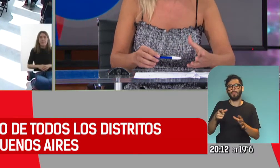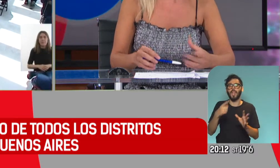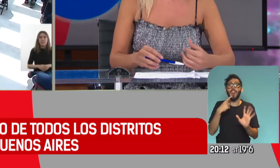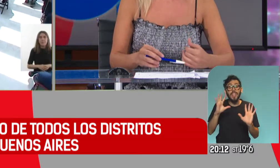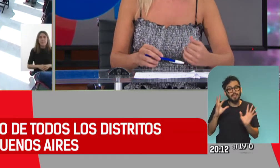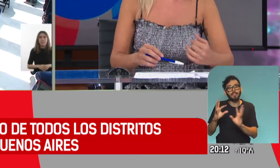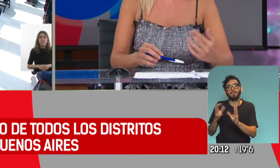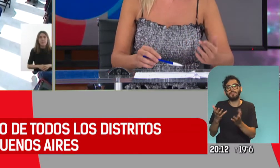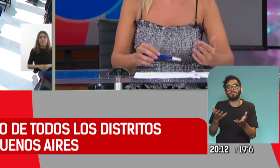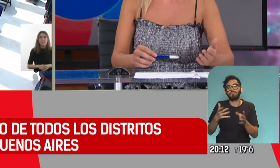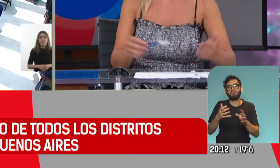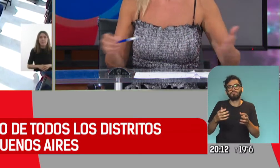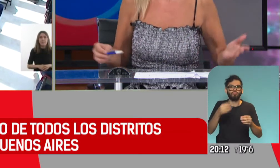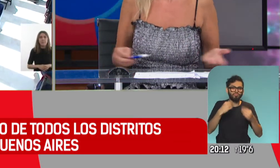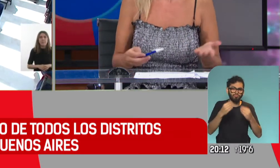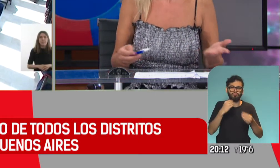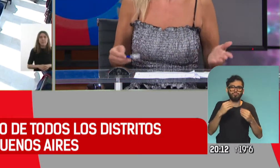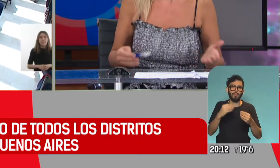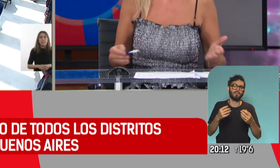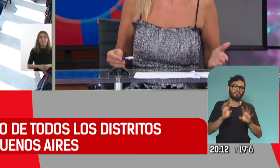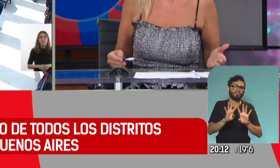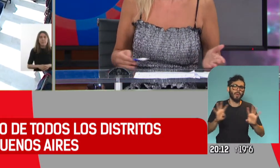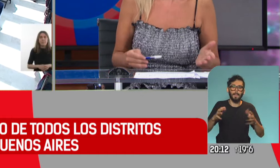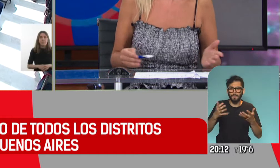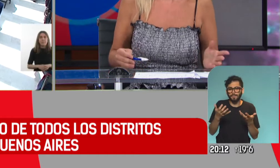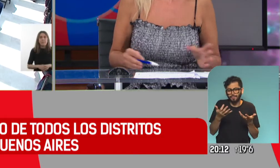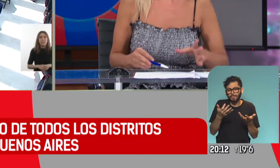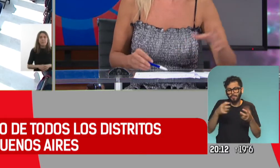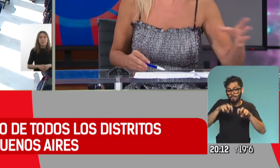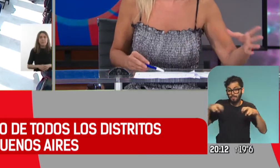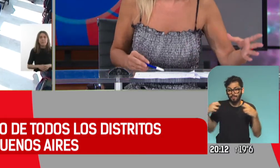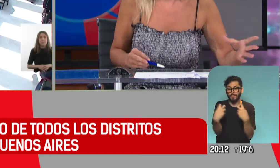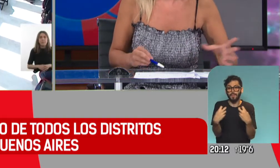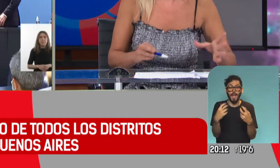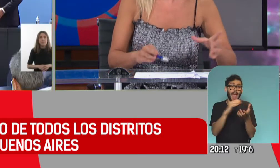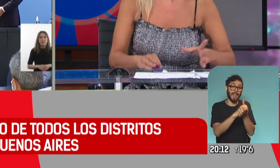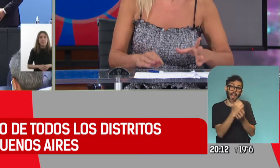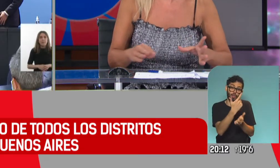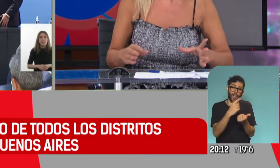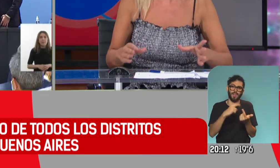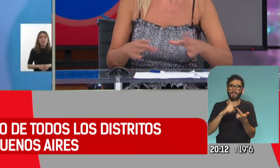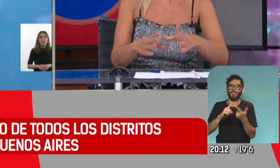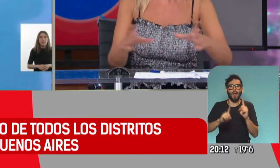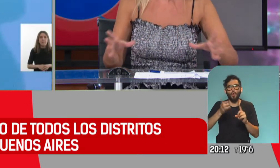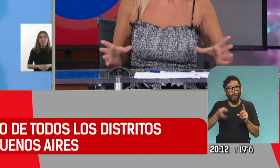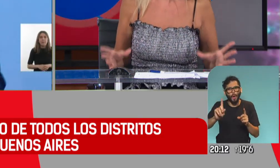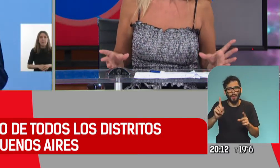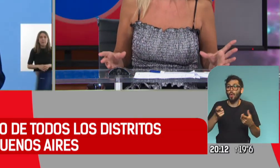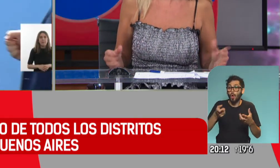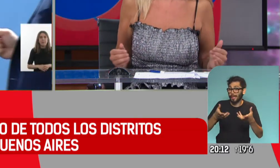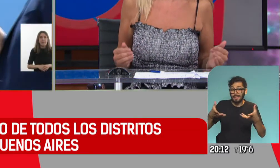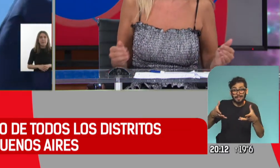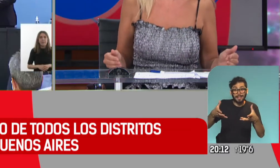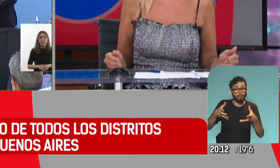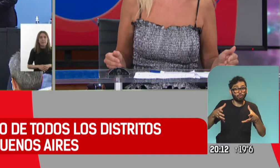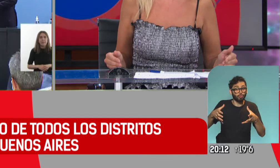este asado, la mayoría de los que estuvieron, en realidad los que estuvieron presentes, es decir, no están los radicales, algunos no fueron, pero todos los que estaban allí